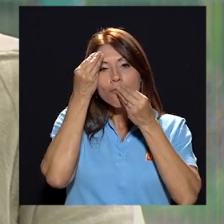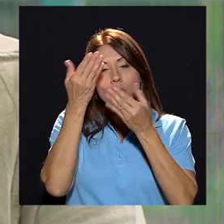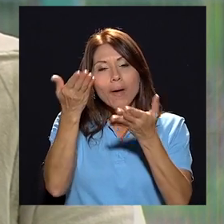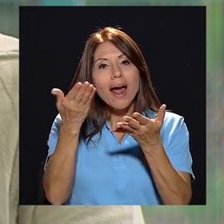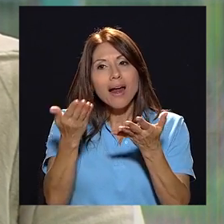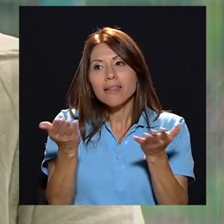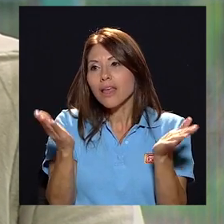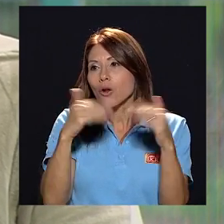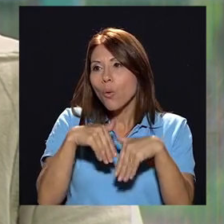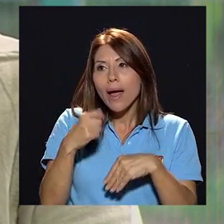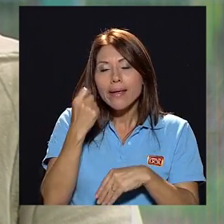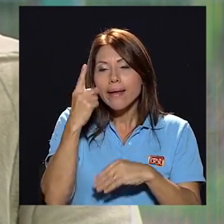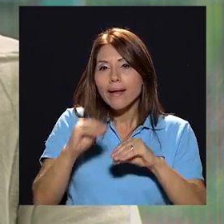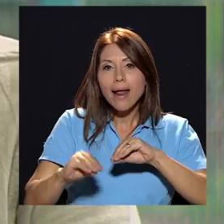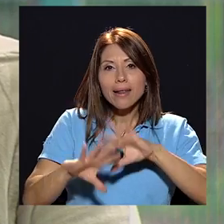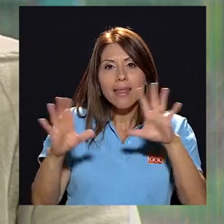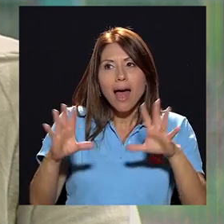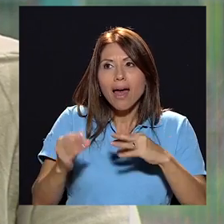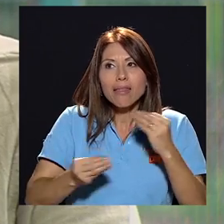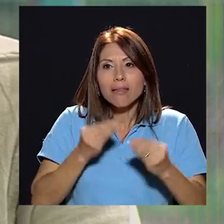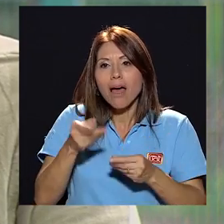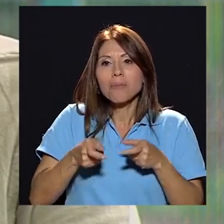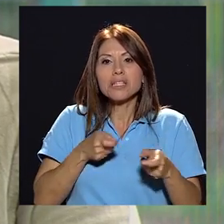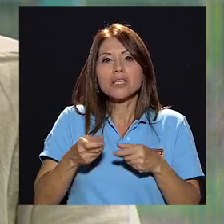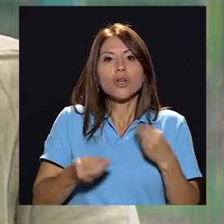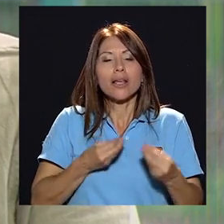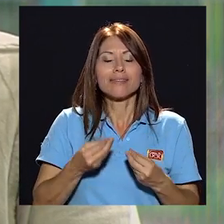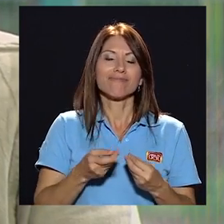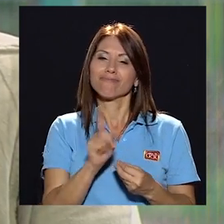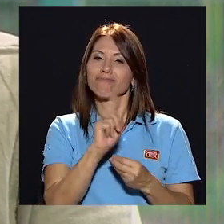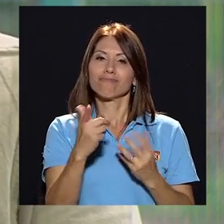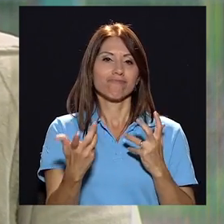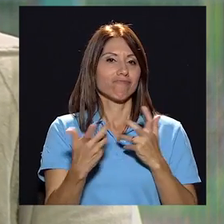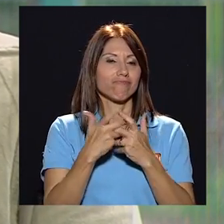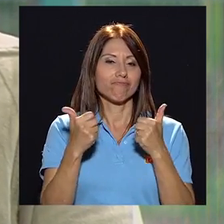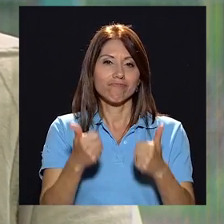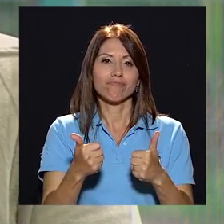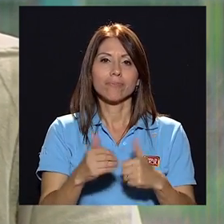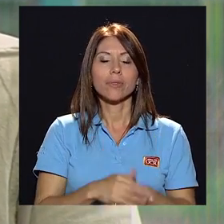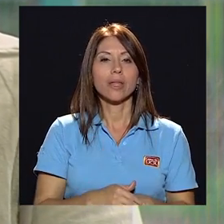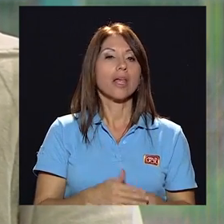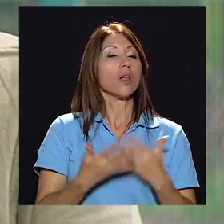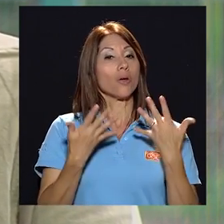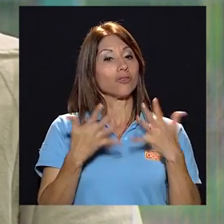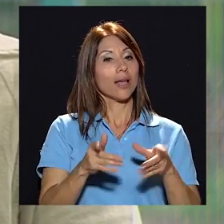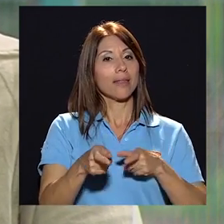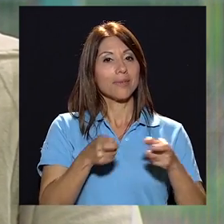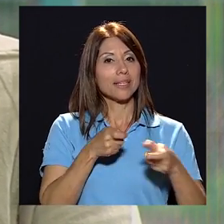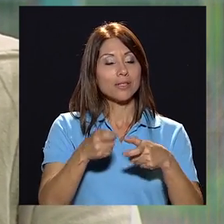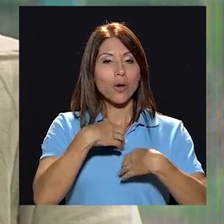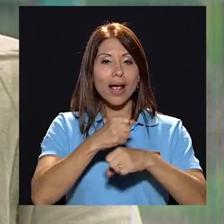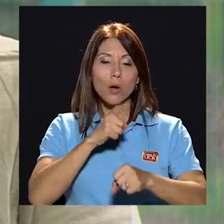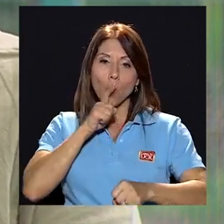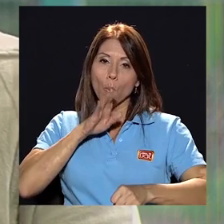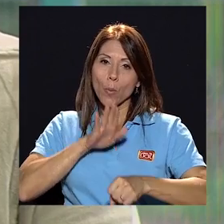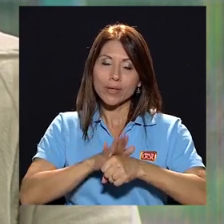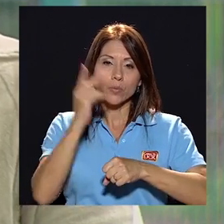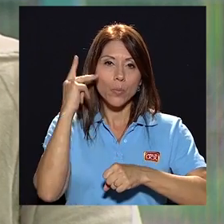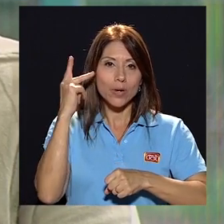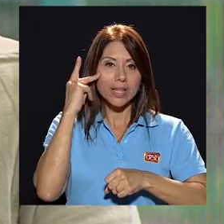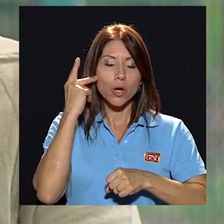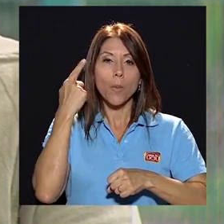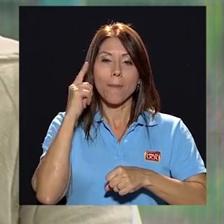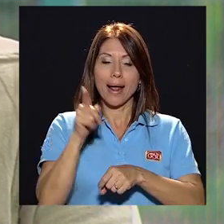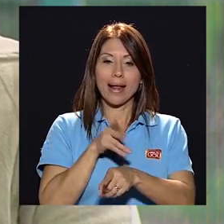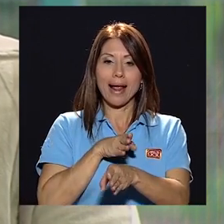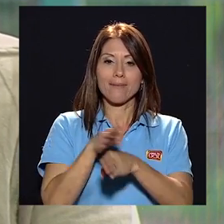no tener claridad cuál es la posición de la administración me parece que no es coherente después de que haya un compromiso político de la administración para que efectivamente la